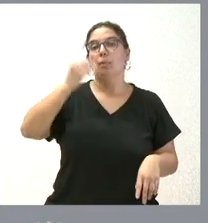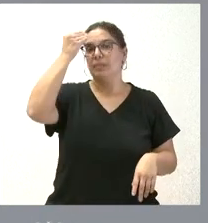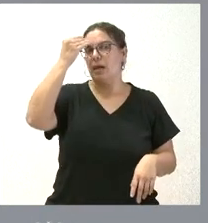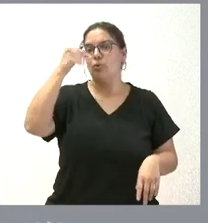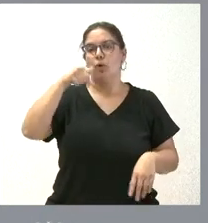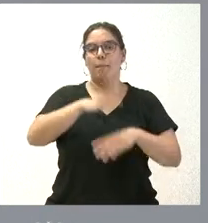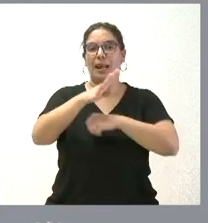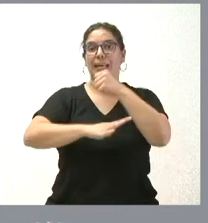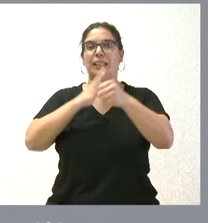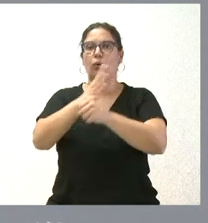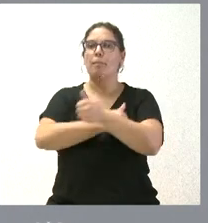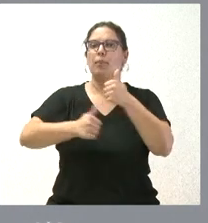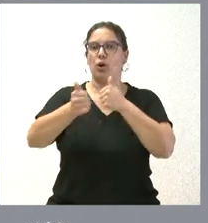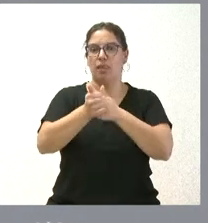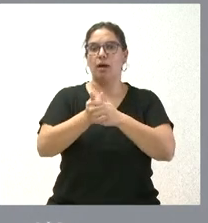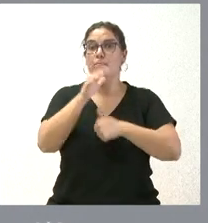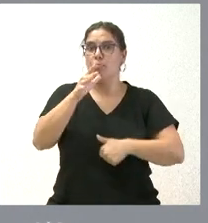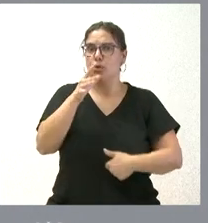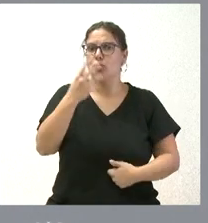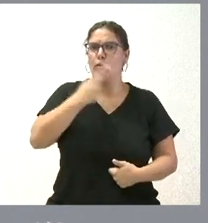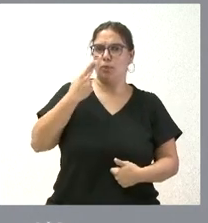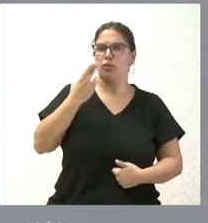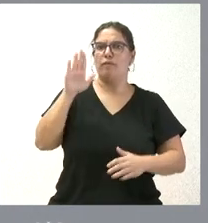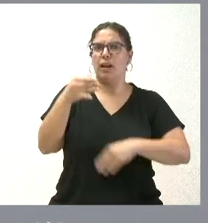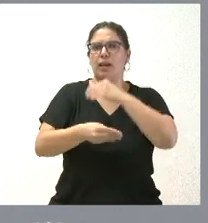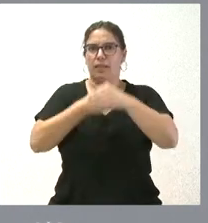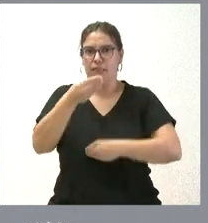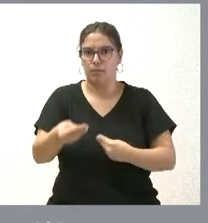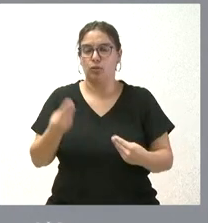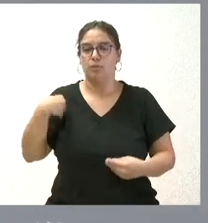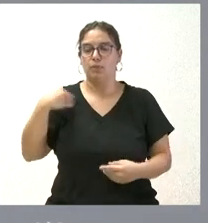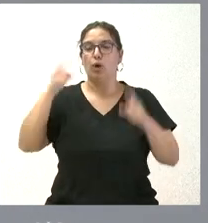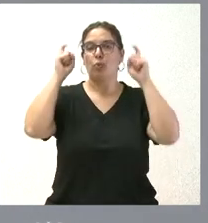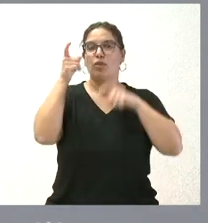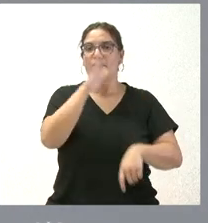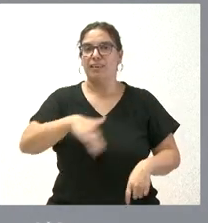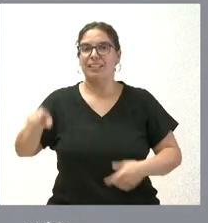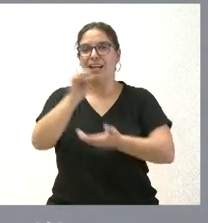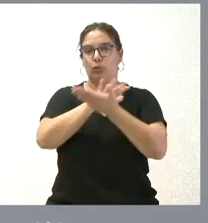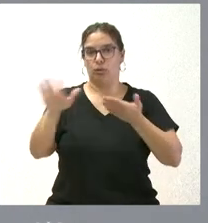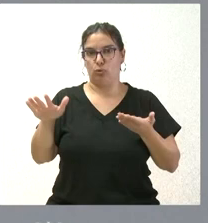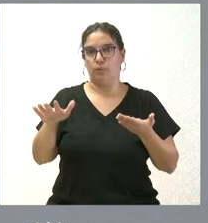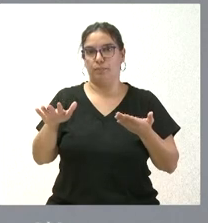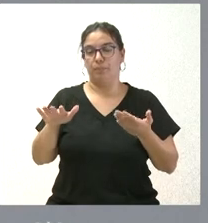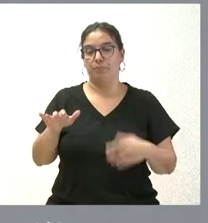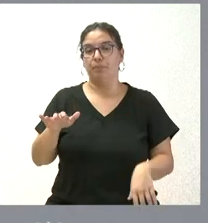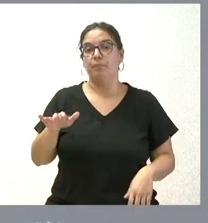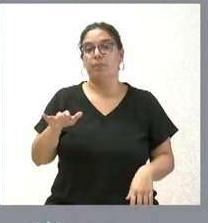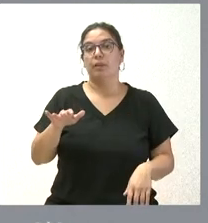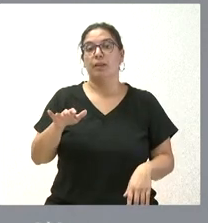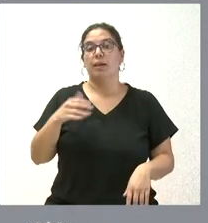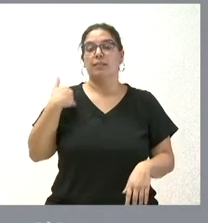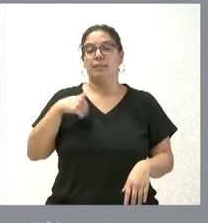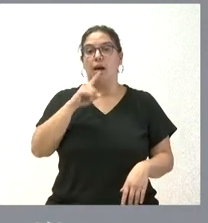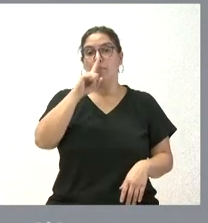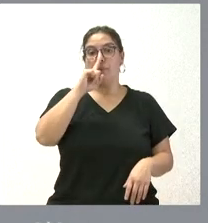se lo hicimos y lo pusimos en marcha, la gratuidad de la educación infantil. En el primer año de la legislatura se puso en